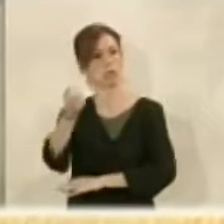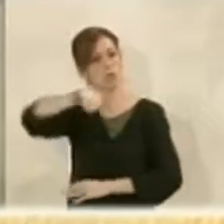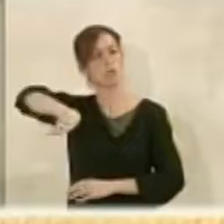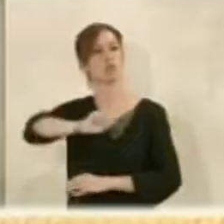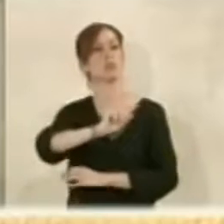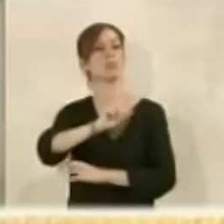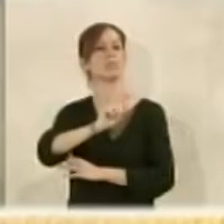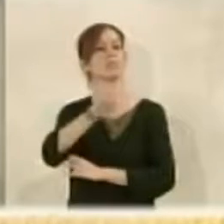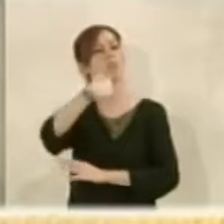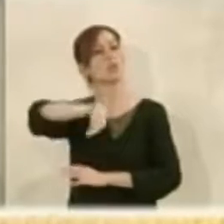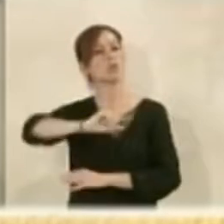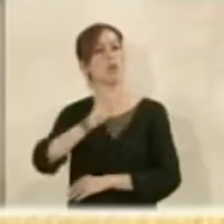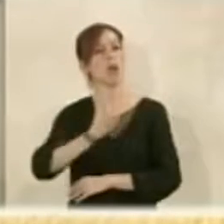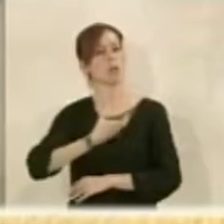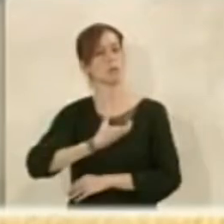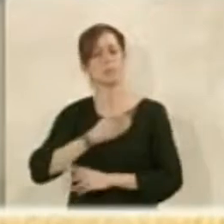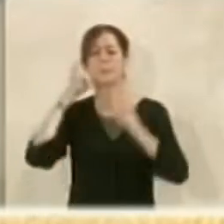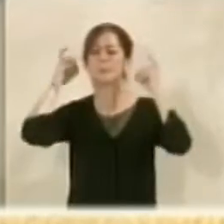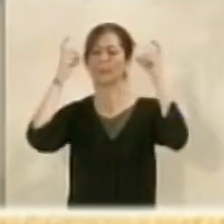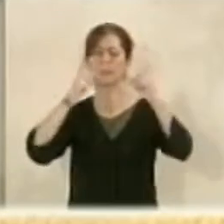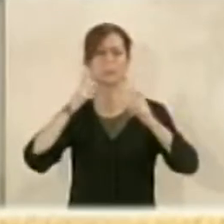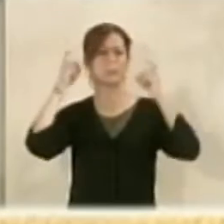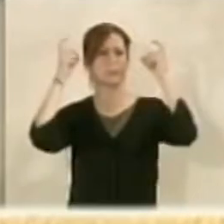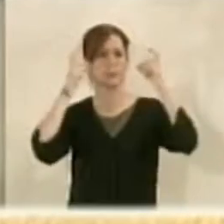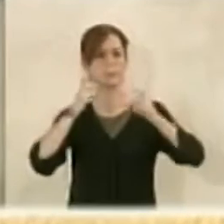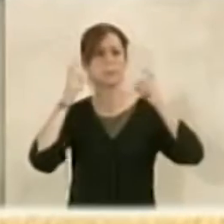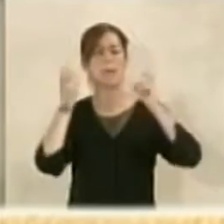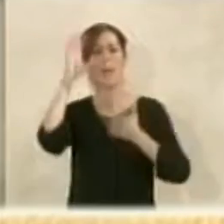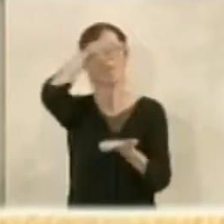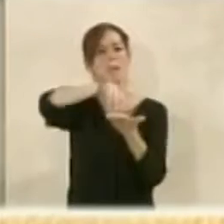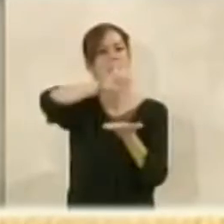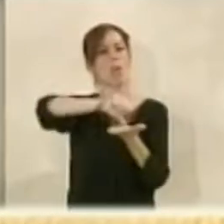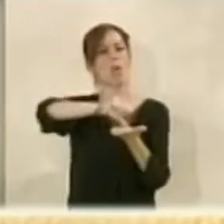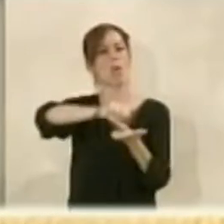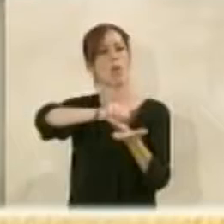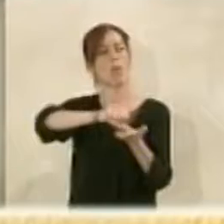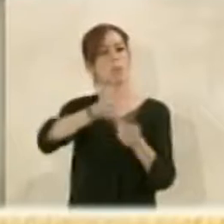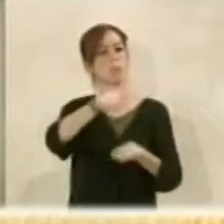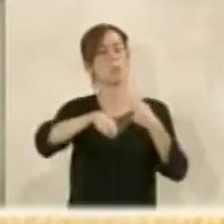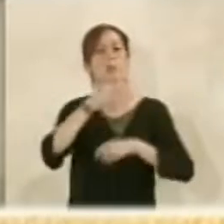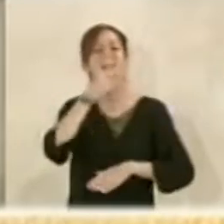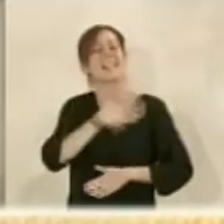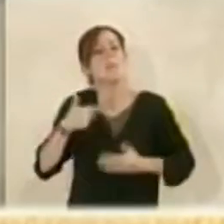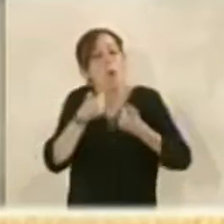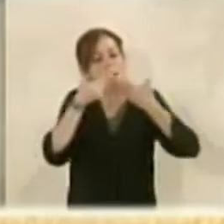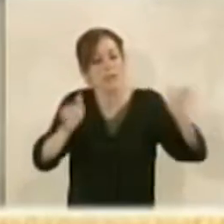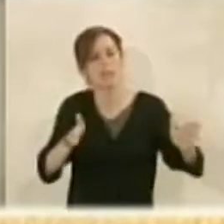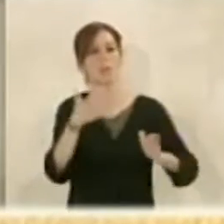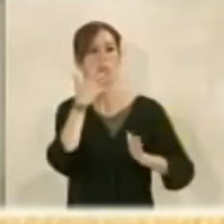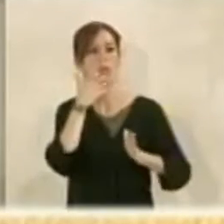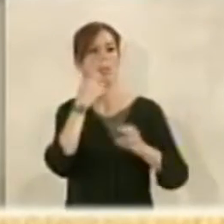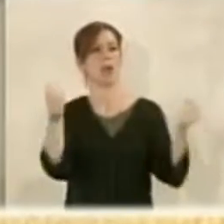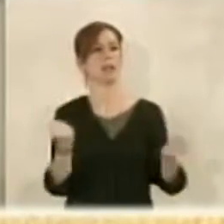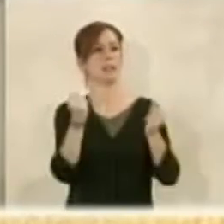estamos haciendo un esfuerzo importantísimo en abrir el mercado central por las tardes, un esfuerzo importantísimo en tareas de